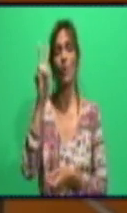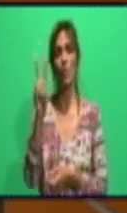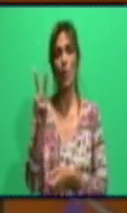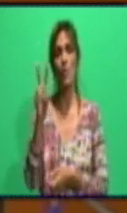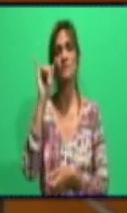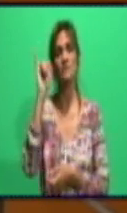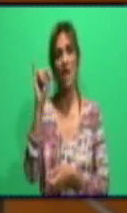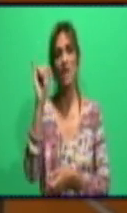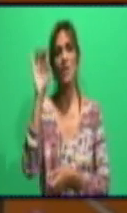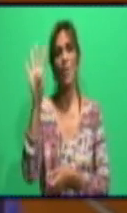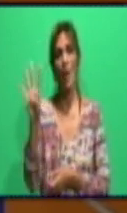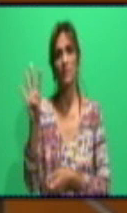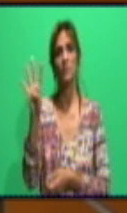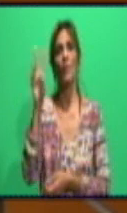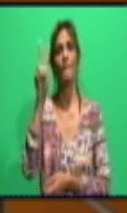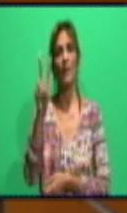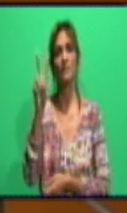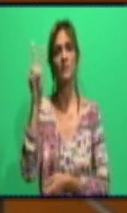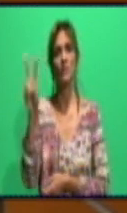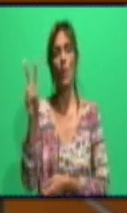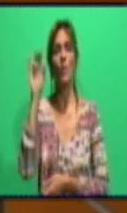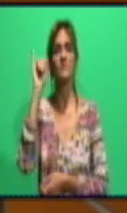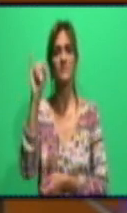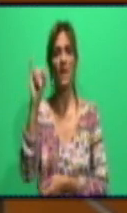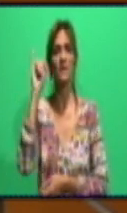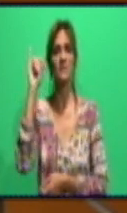-2266.